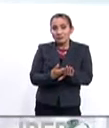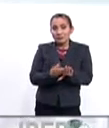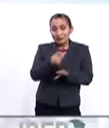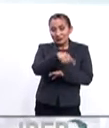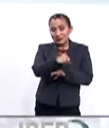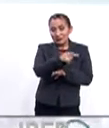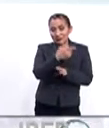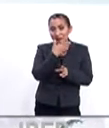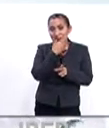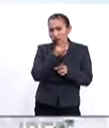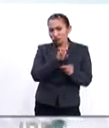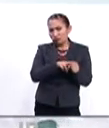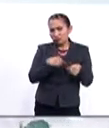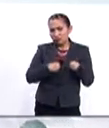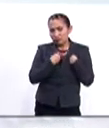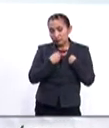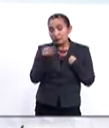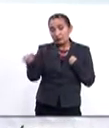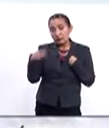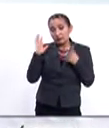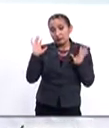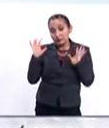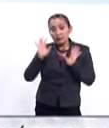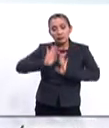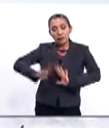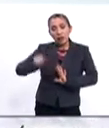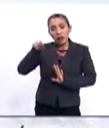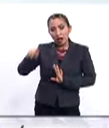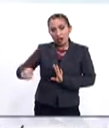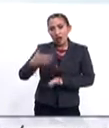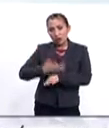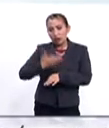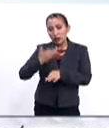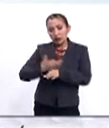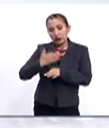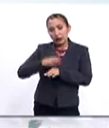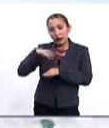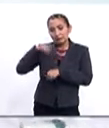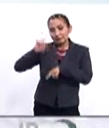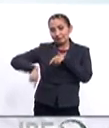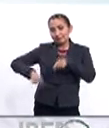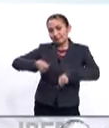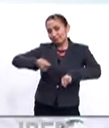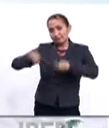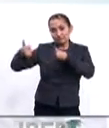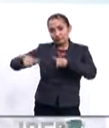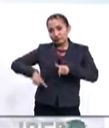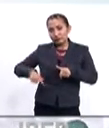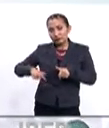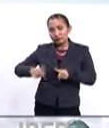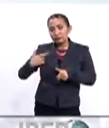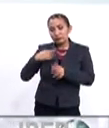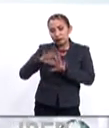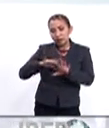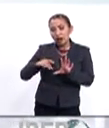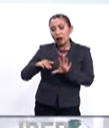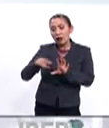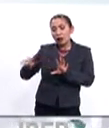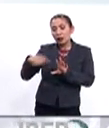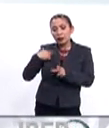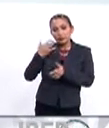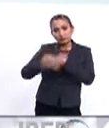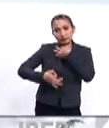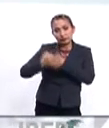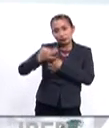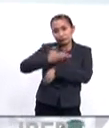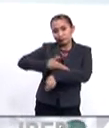normal desenvolvimiento de la vida en la República, están en este momento siendo destituidos y están siendo sometidos